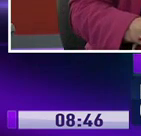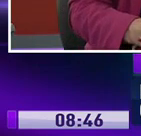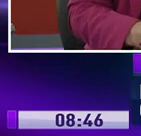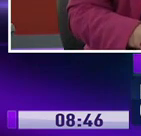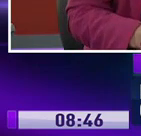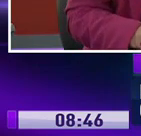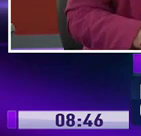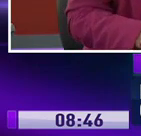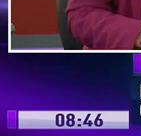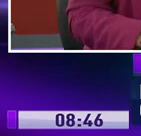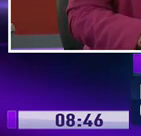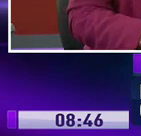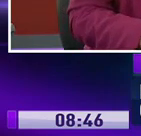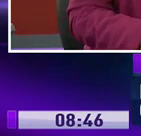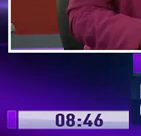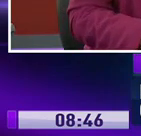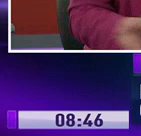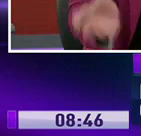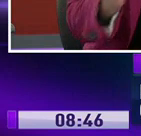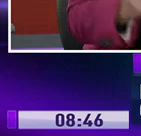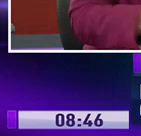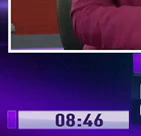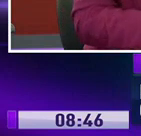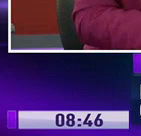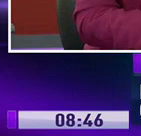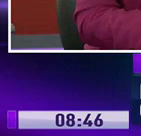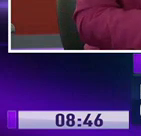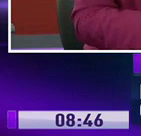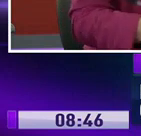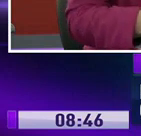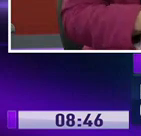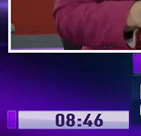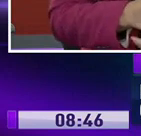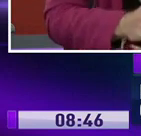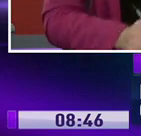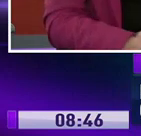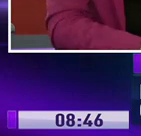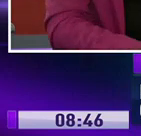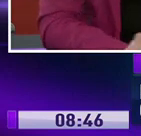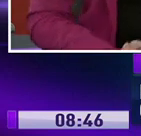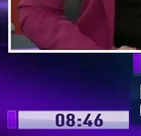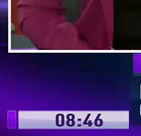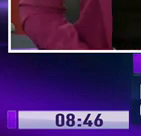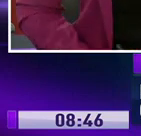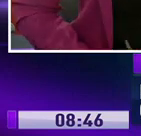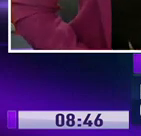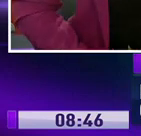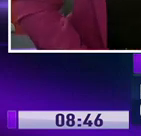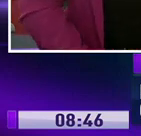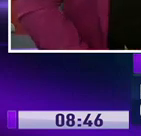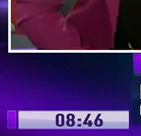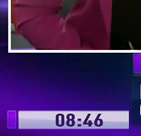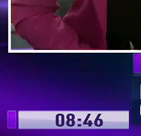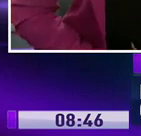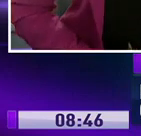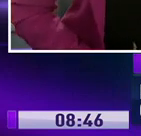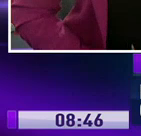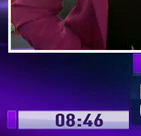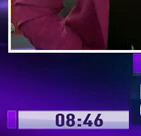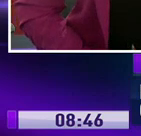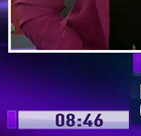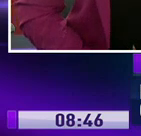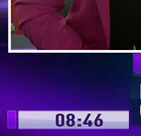informó el ministro, que se aprobó de 50 millones de dólares que viene desde el exterior. Cuéntenos un poco, por favor. Así es. Bueno, ha sido aprobado